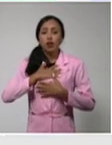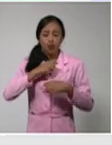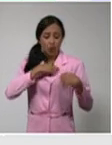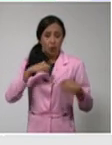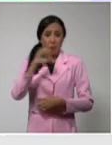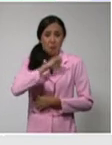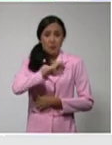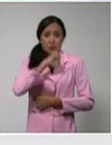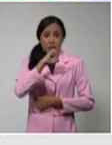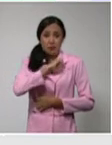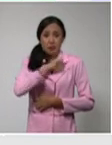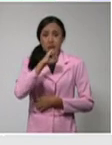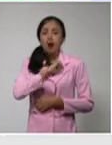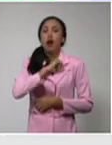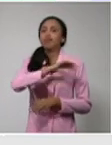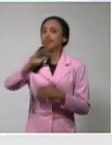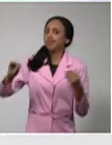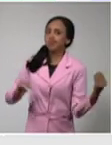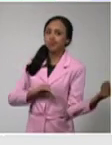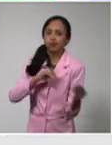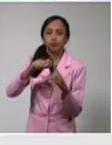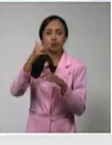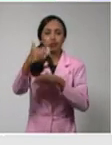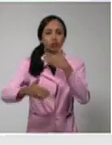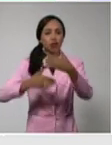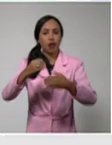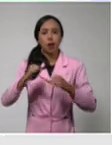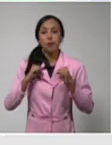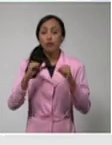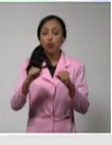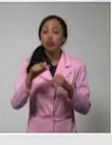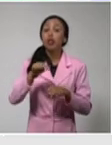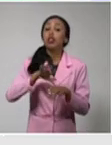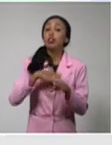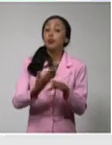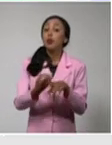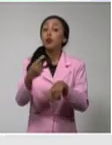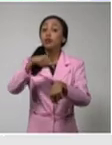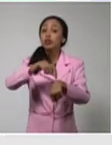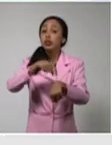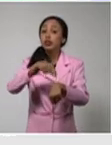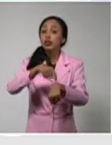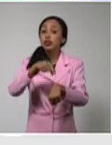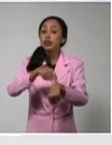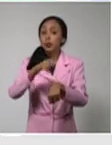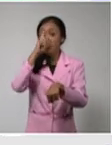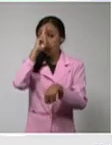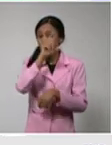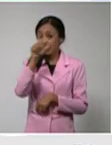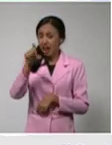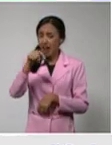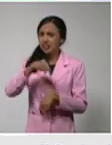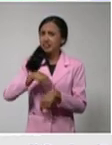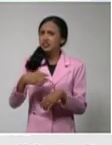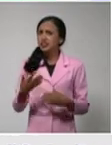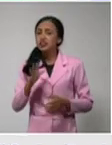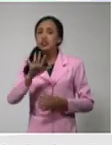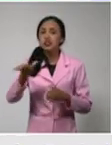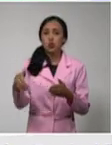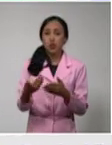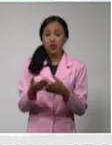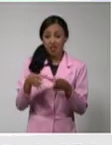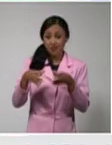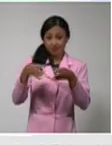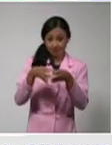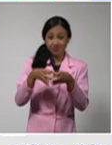terapia intensiva y después de una permanencia en el hospital por cinco días, de ellos uno